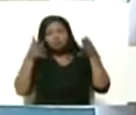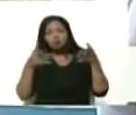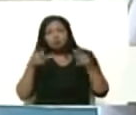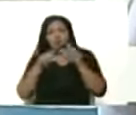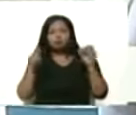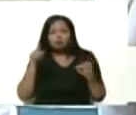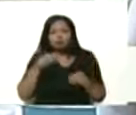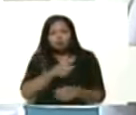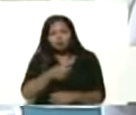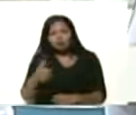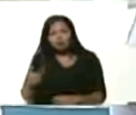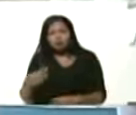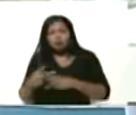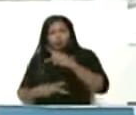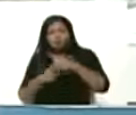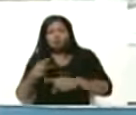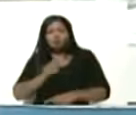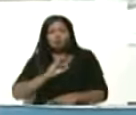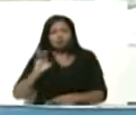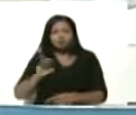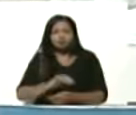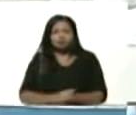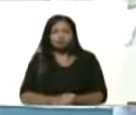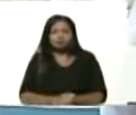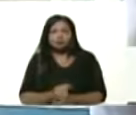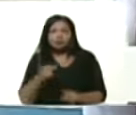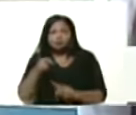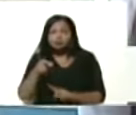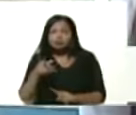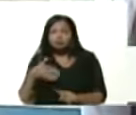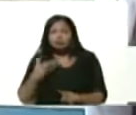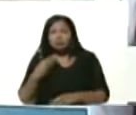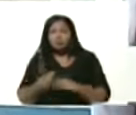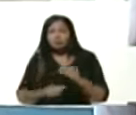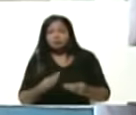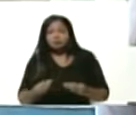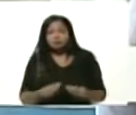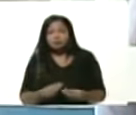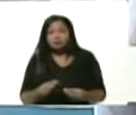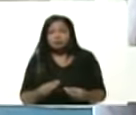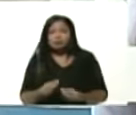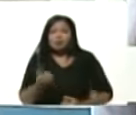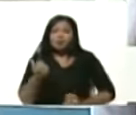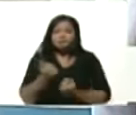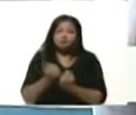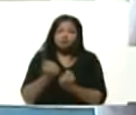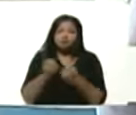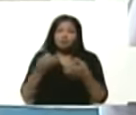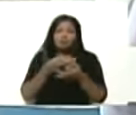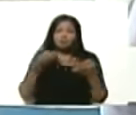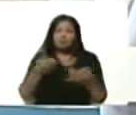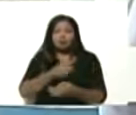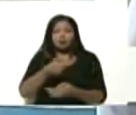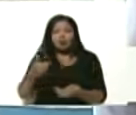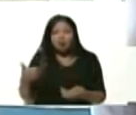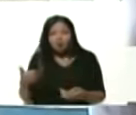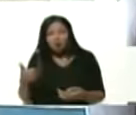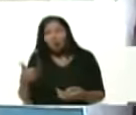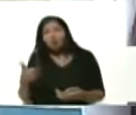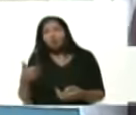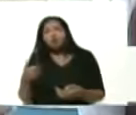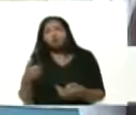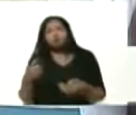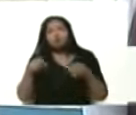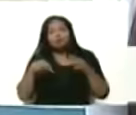cada uno de los productores de nuestro país para que estos sepan cuál es la implementación correcta de cada uno de los fertilizantes que han